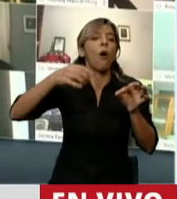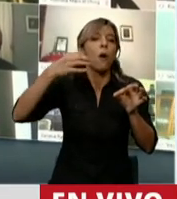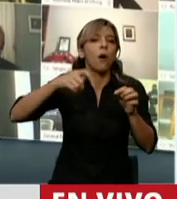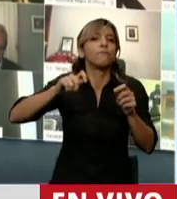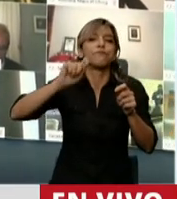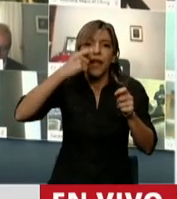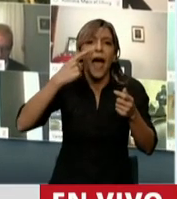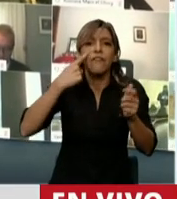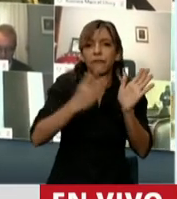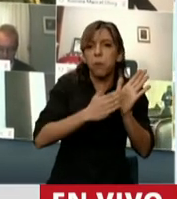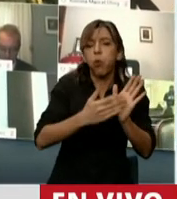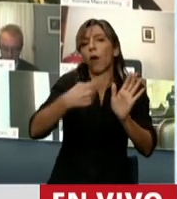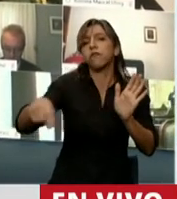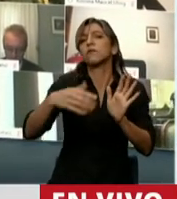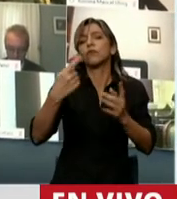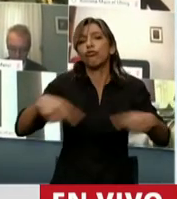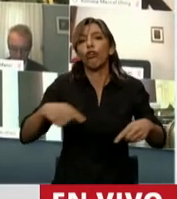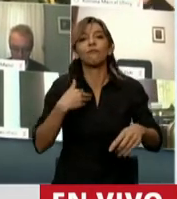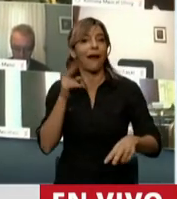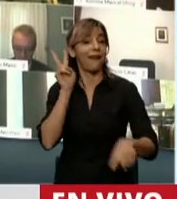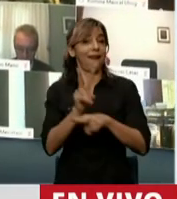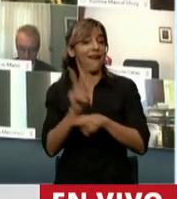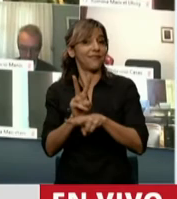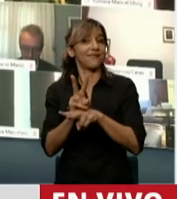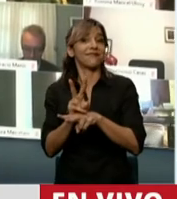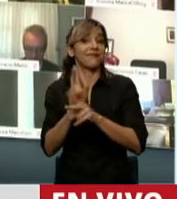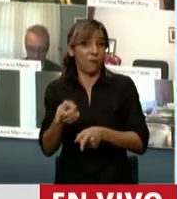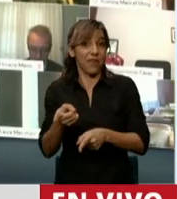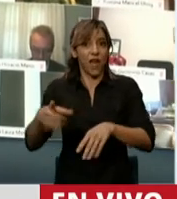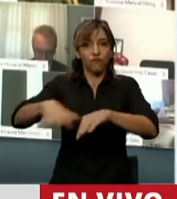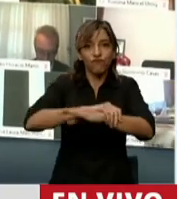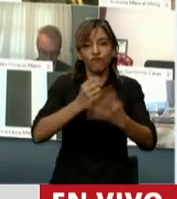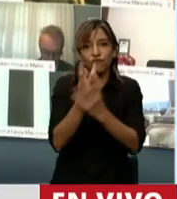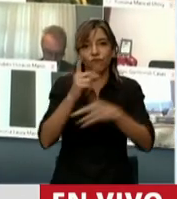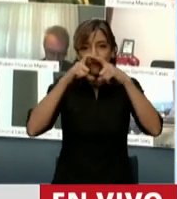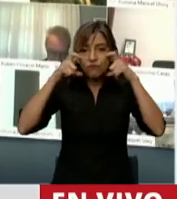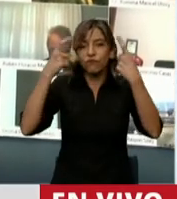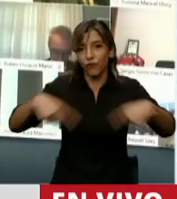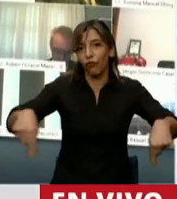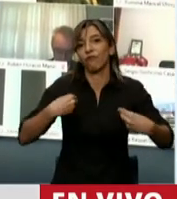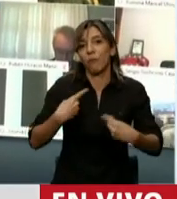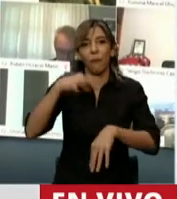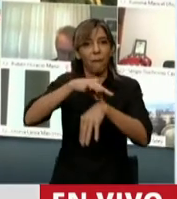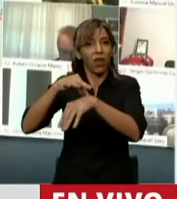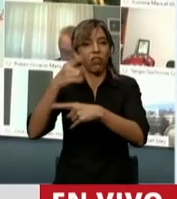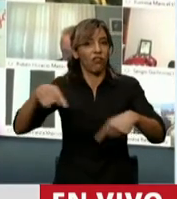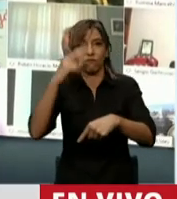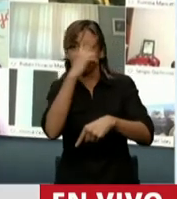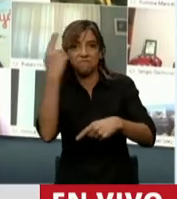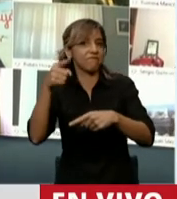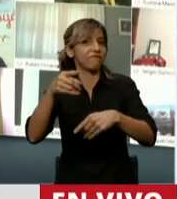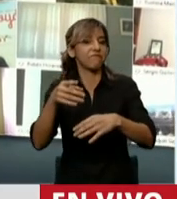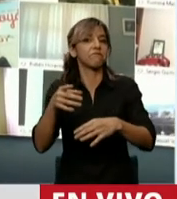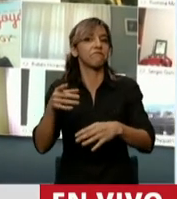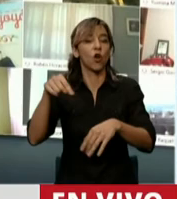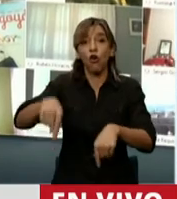permiten que nuestros profesionales de la salud y sobre todo las fuerzas de seguridad hoy no tengamos ni una de